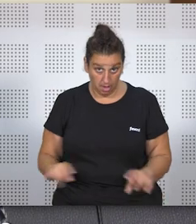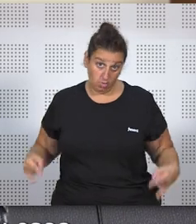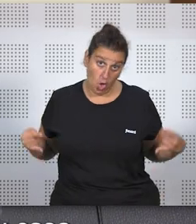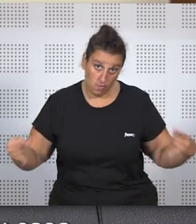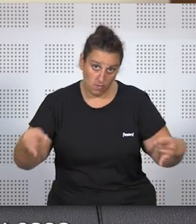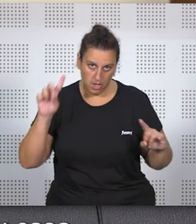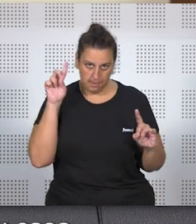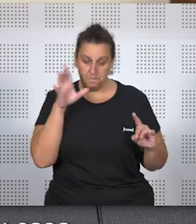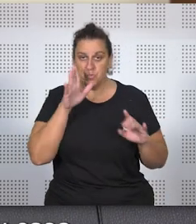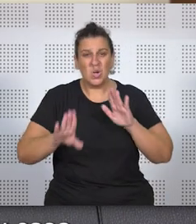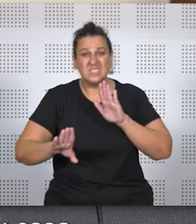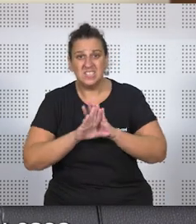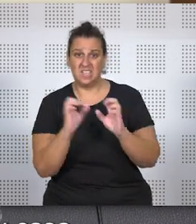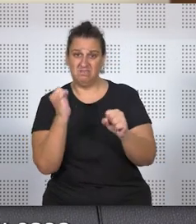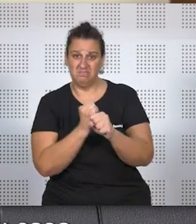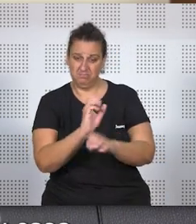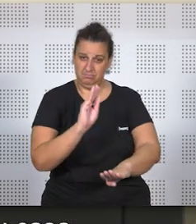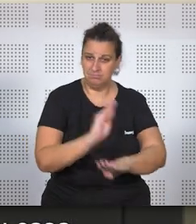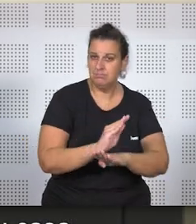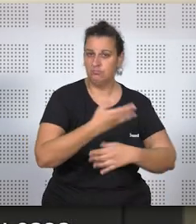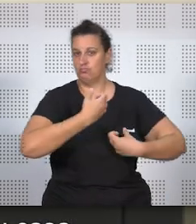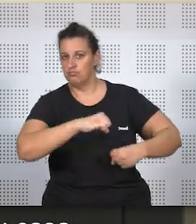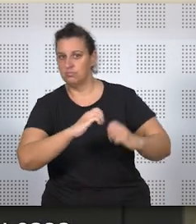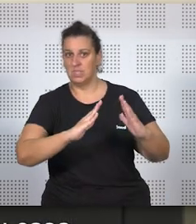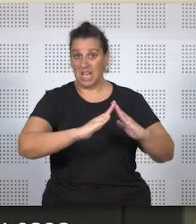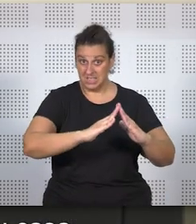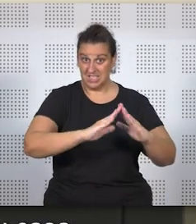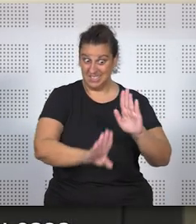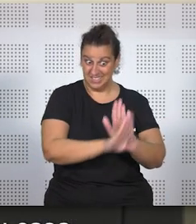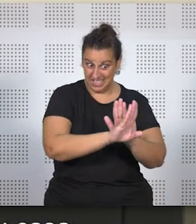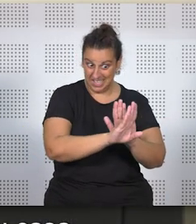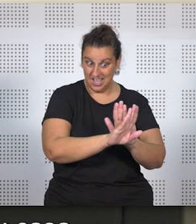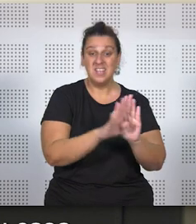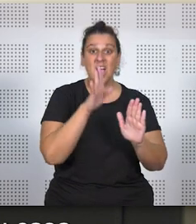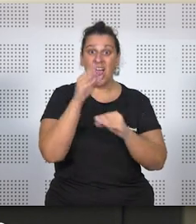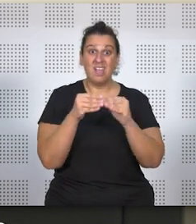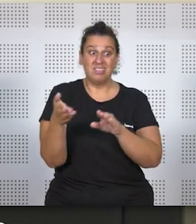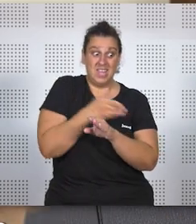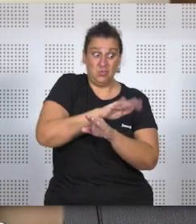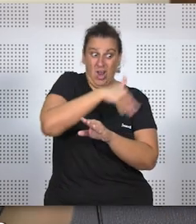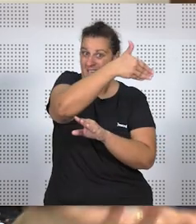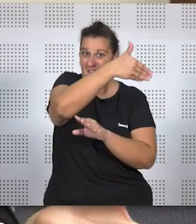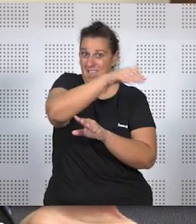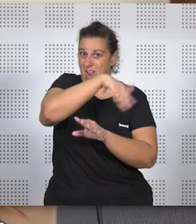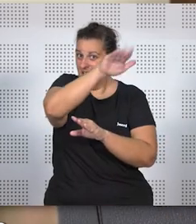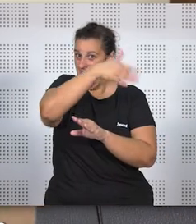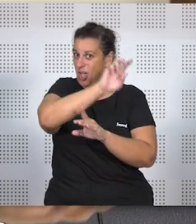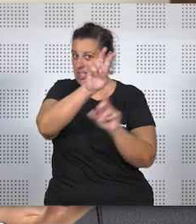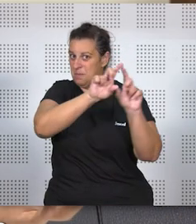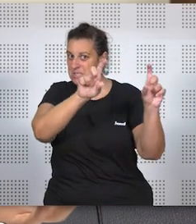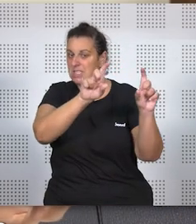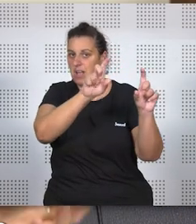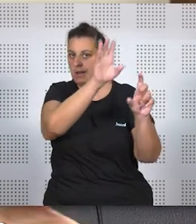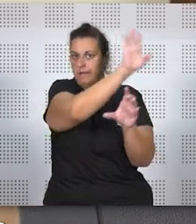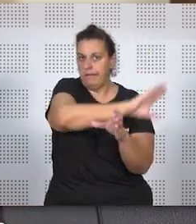doble, porque van a seguir haciendo la tarea de cuidados en su casa y ahora lo que antes hacían fuera de su casa, que era el trabajo por cuenta ajena o el que